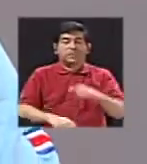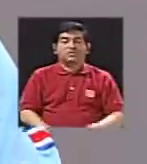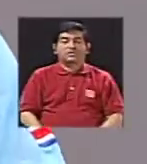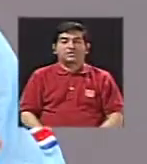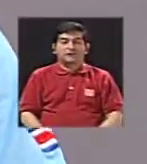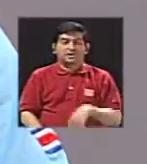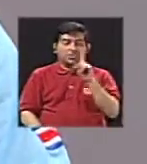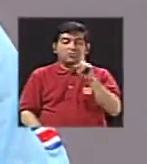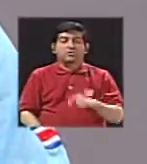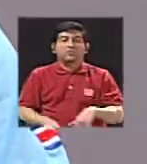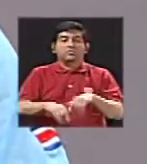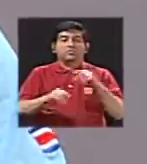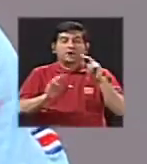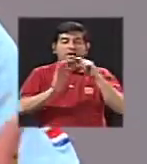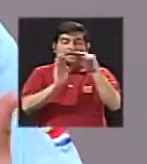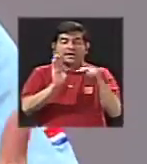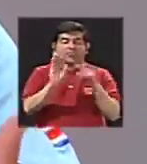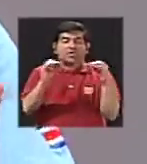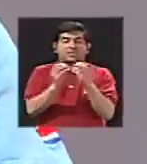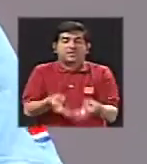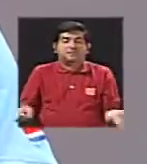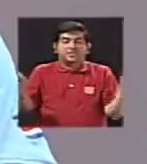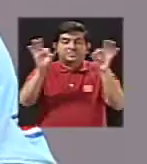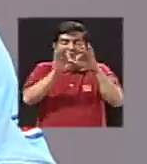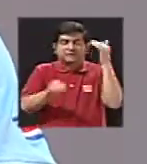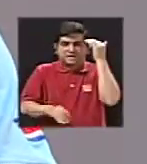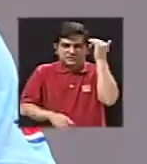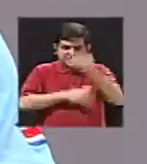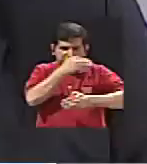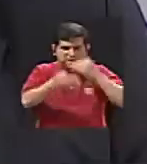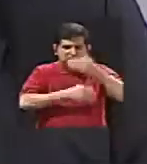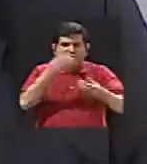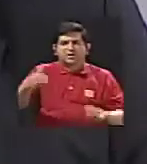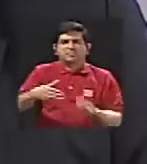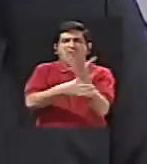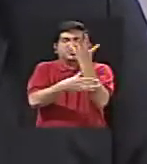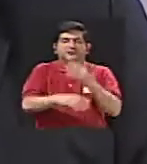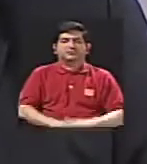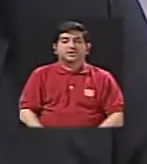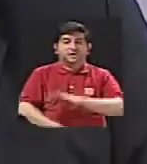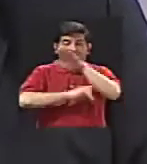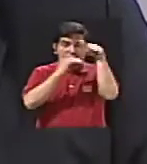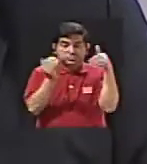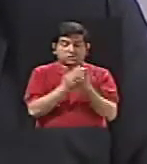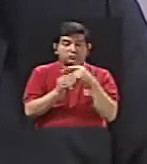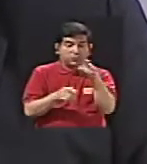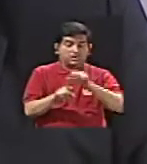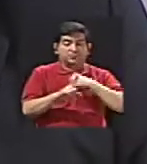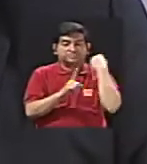uno de los parámetros más importantes para saber cómo se comporta el volcán y todo esto es para